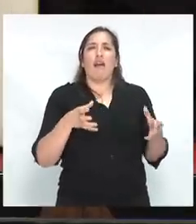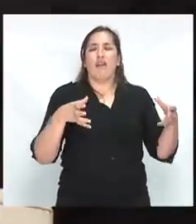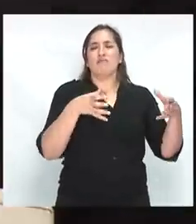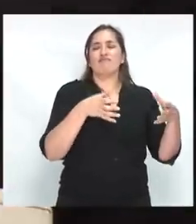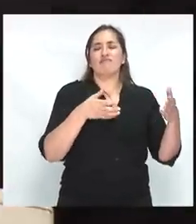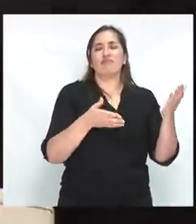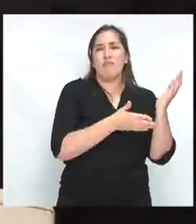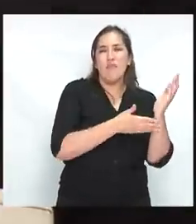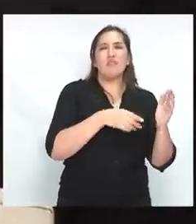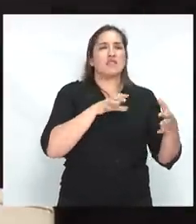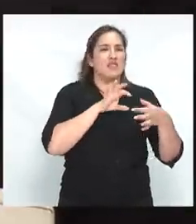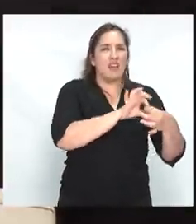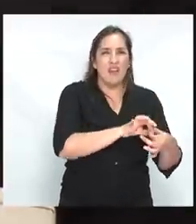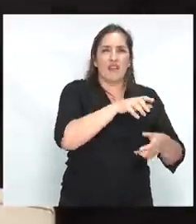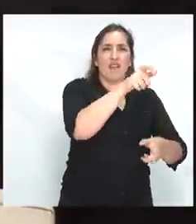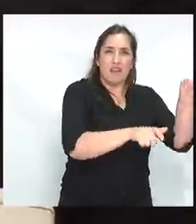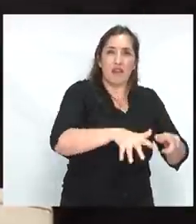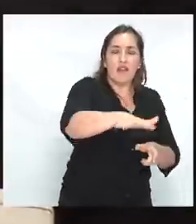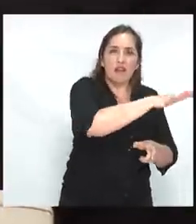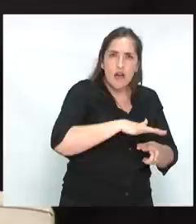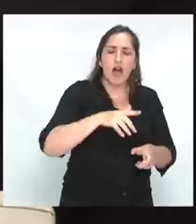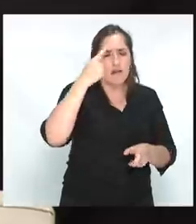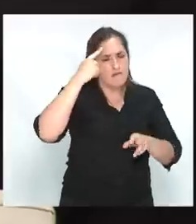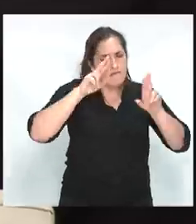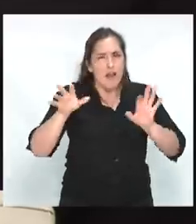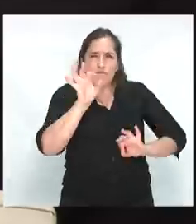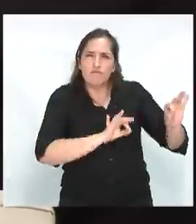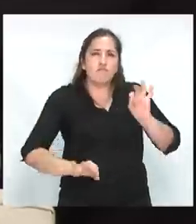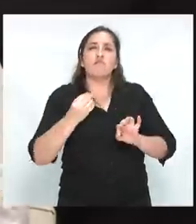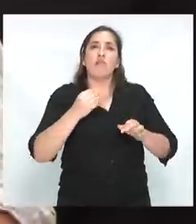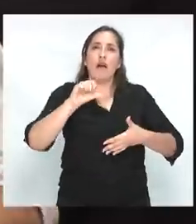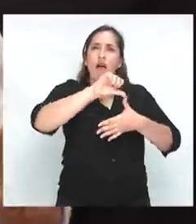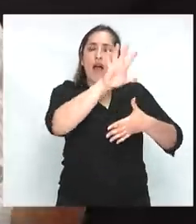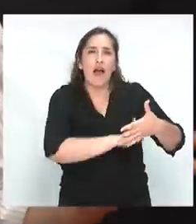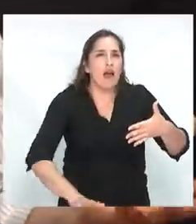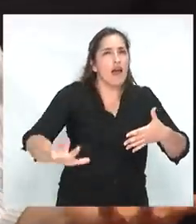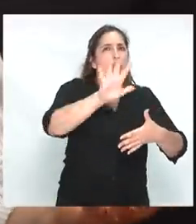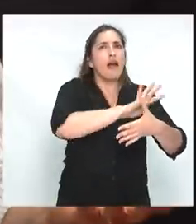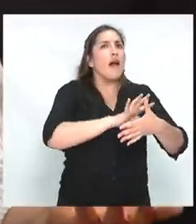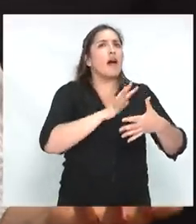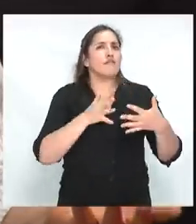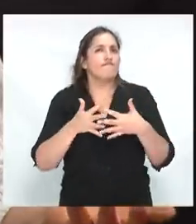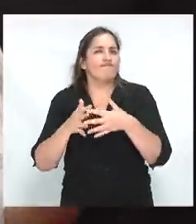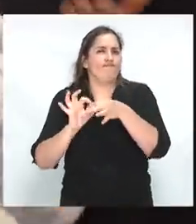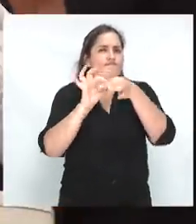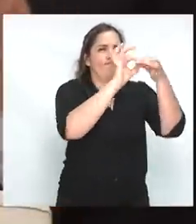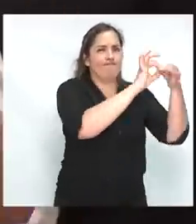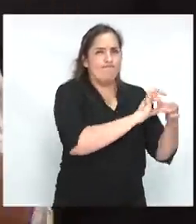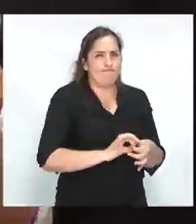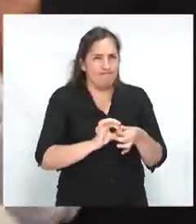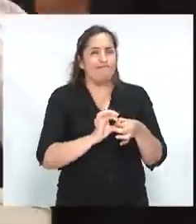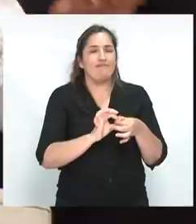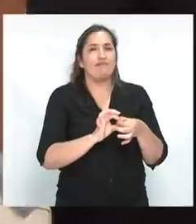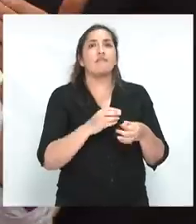virtud de impulsar políticas de integración y de soberanía continental. Una internacional progresista que